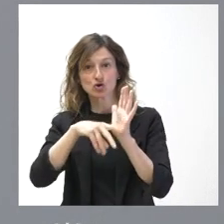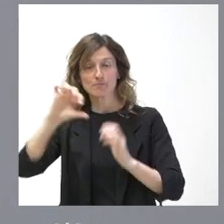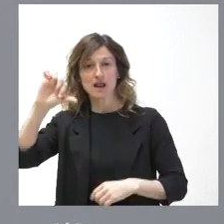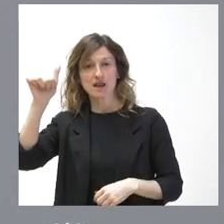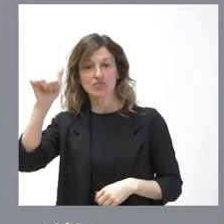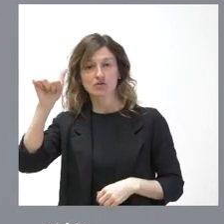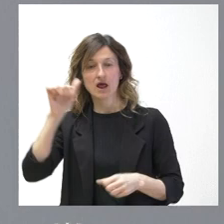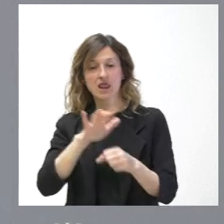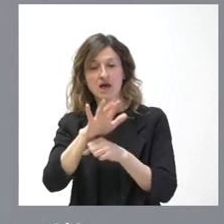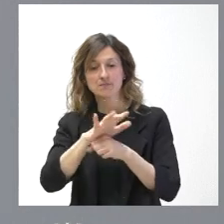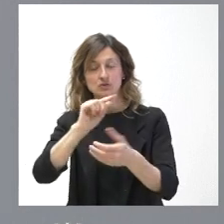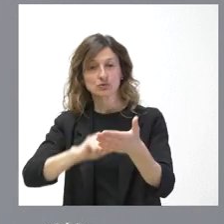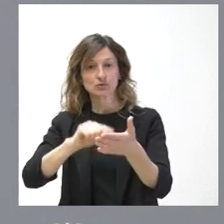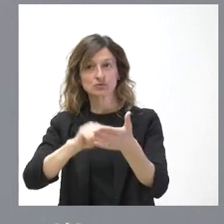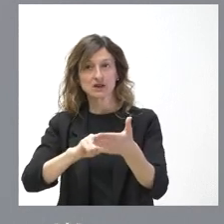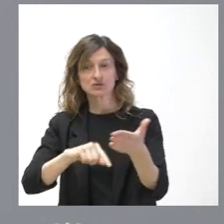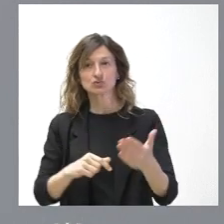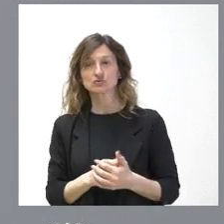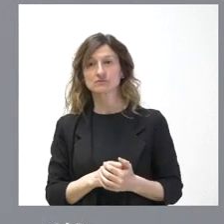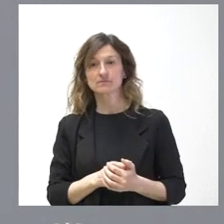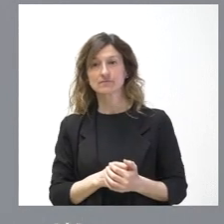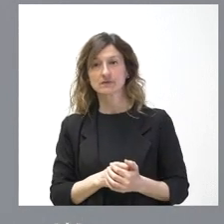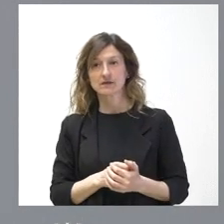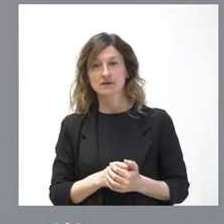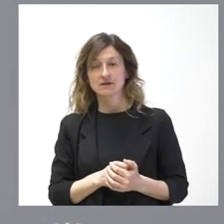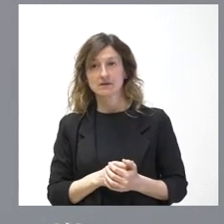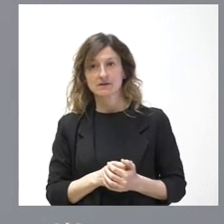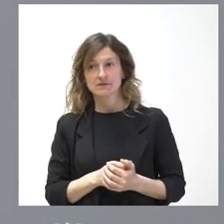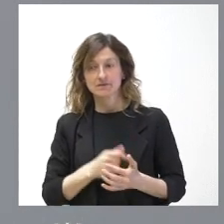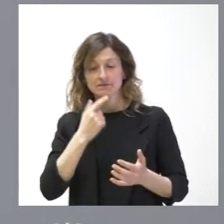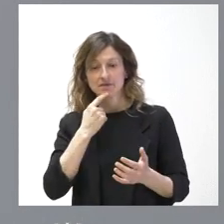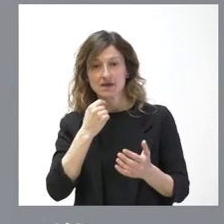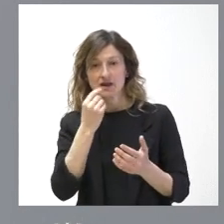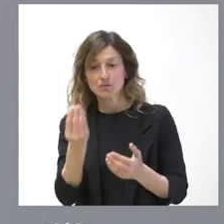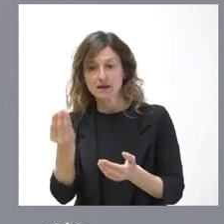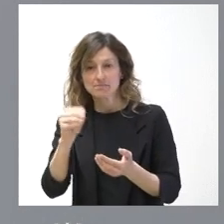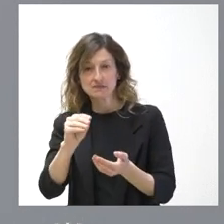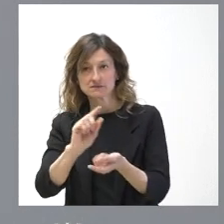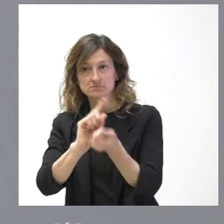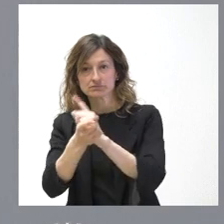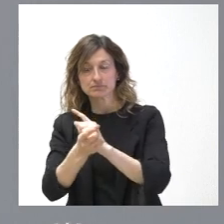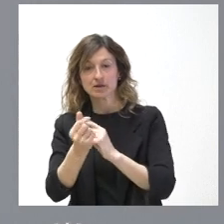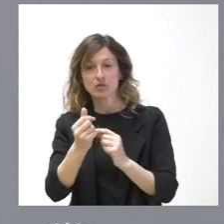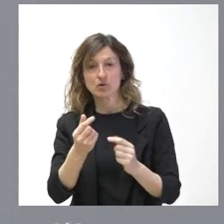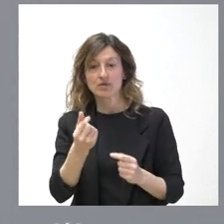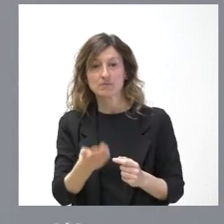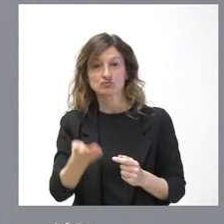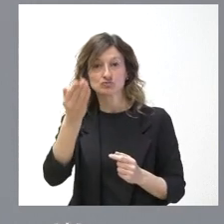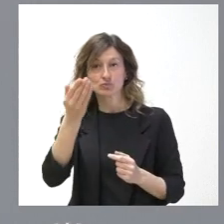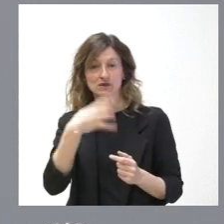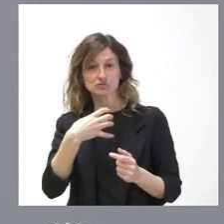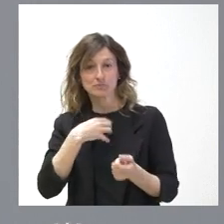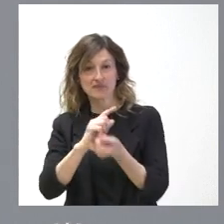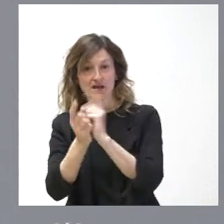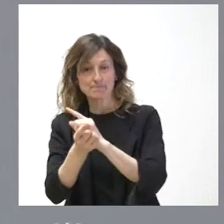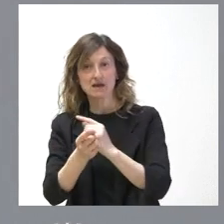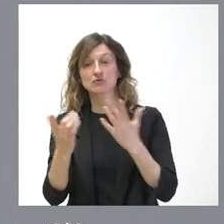en el ámbito de contratos apenas permite un cierto margen para adaptación de precios como consecuencia de los altos niveles de inflación y son